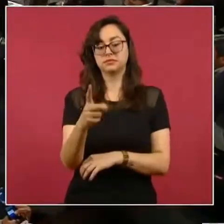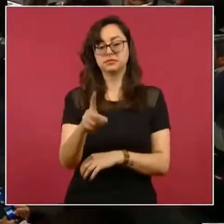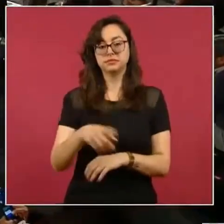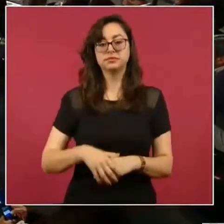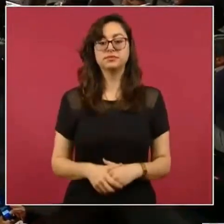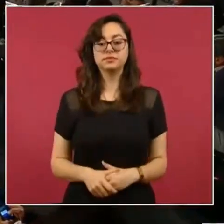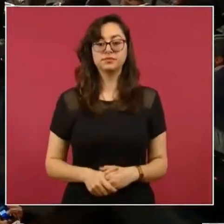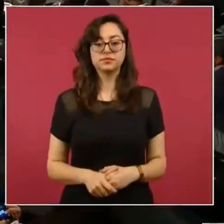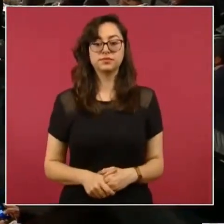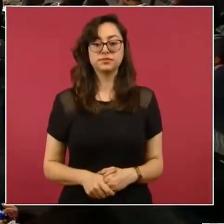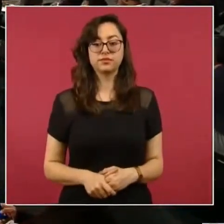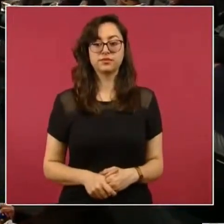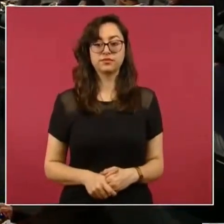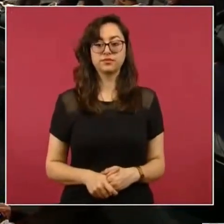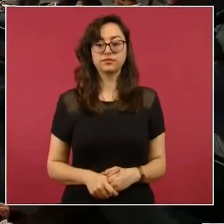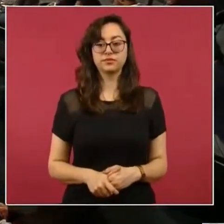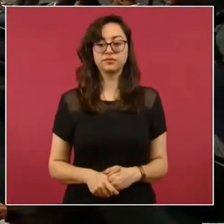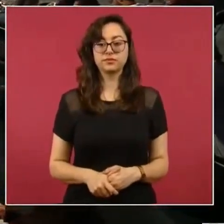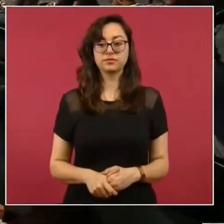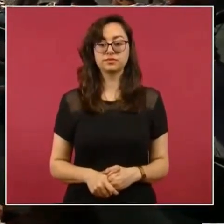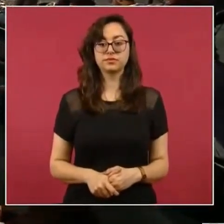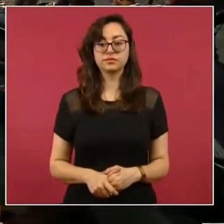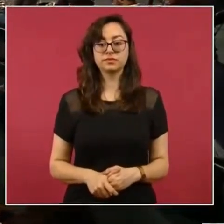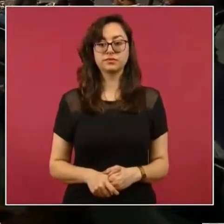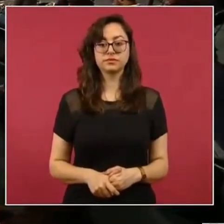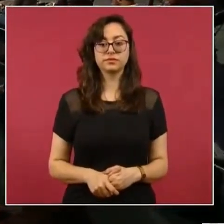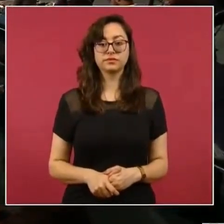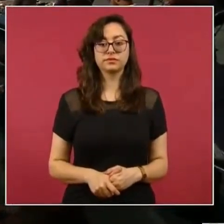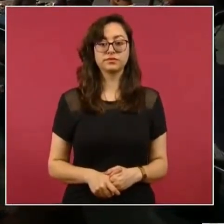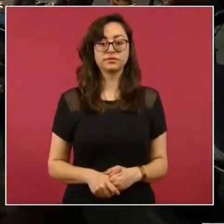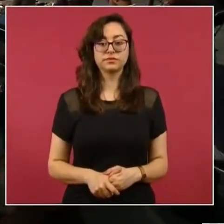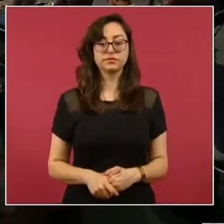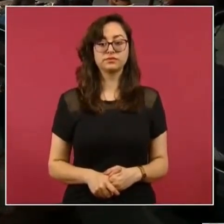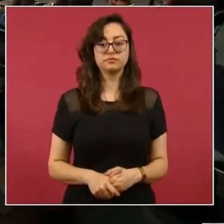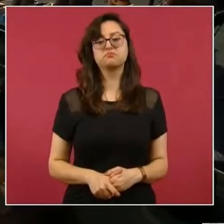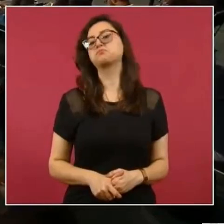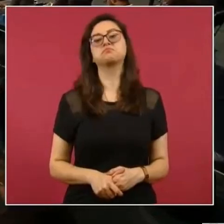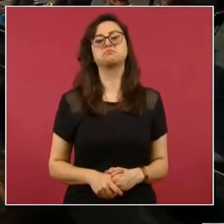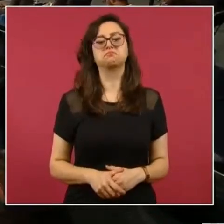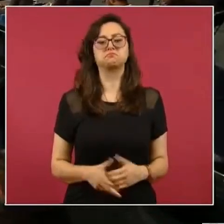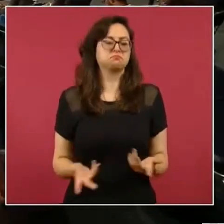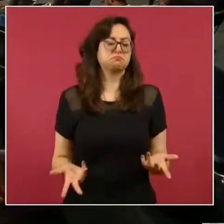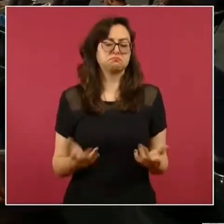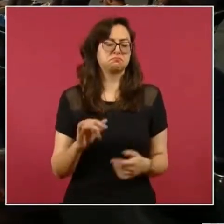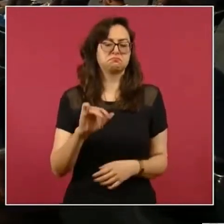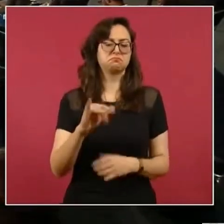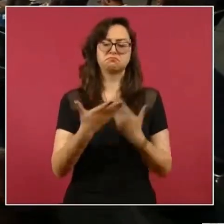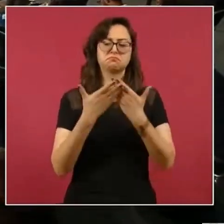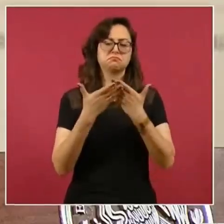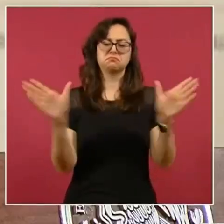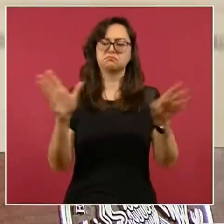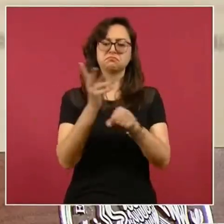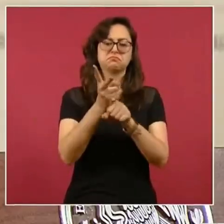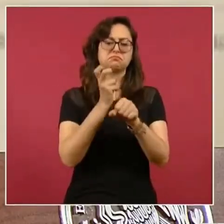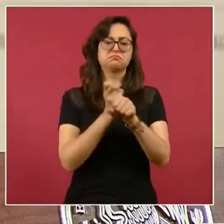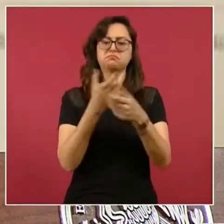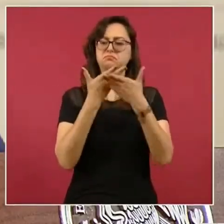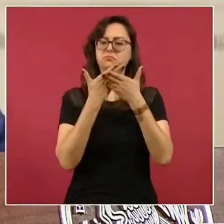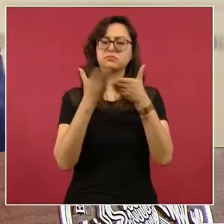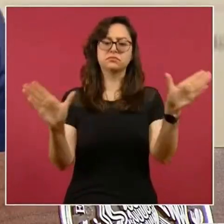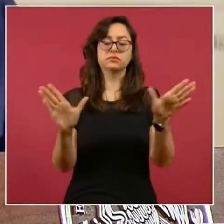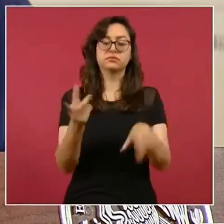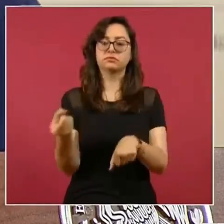Sí, pues es una invitación abierta. Vamos a conmemorar